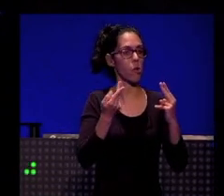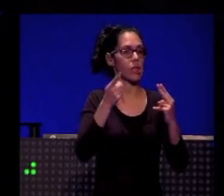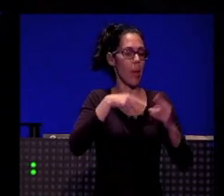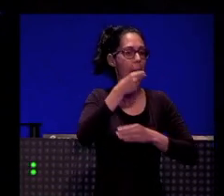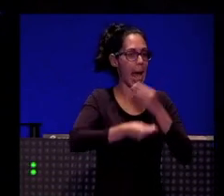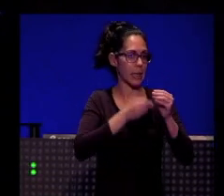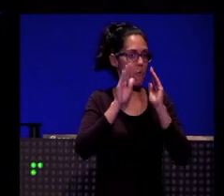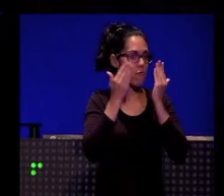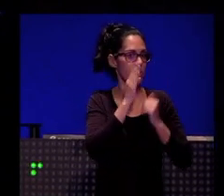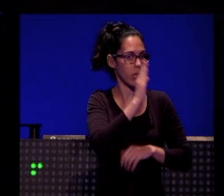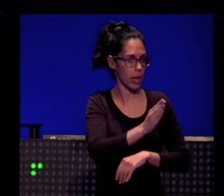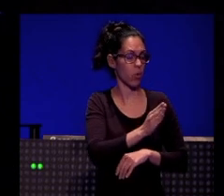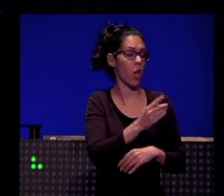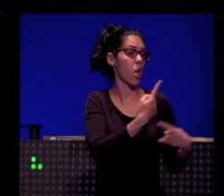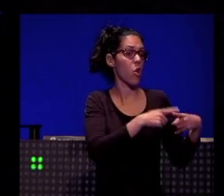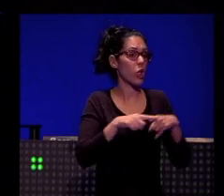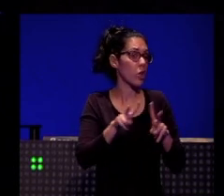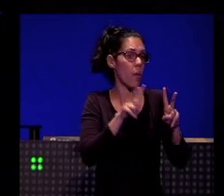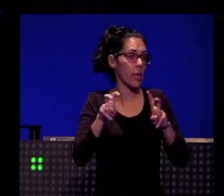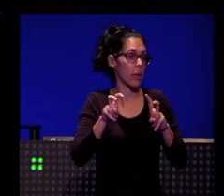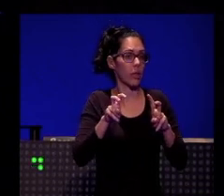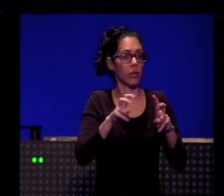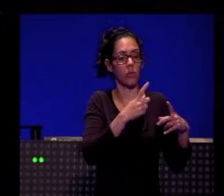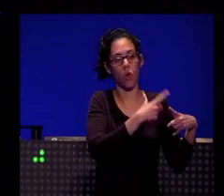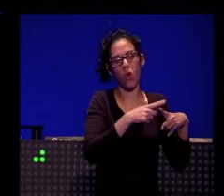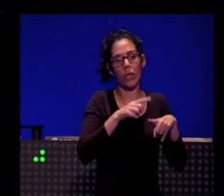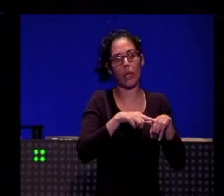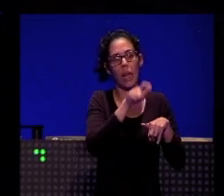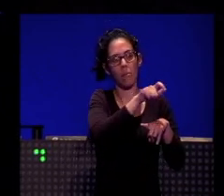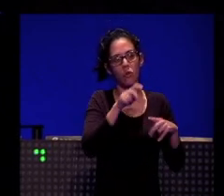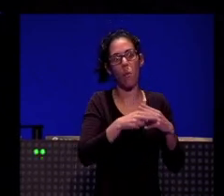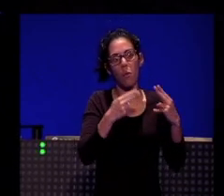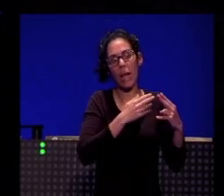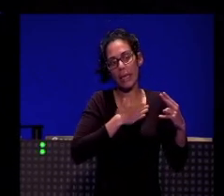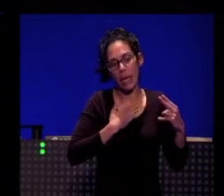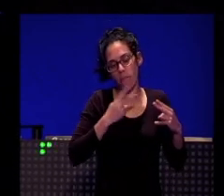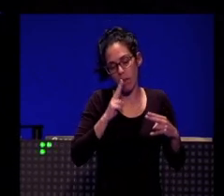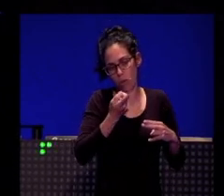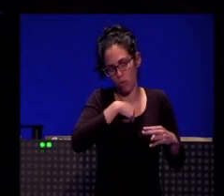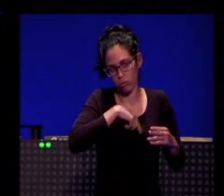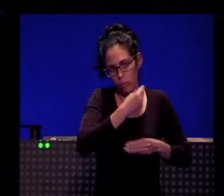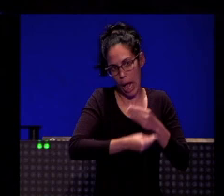novedoso, que aporte también al espectador, pues bienvenido sea.